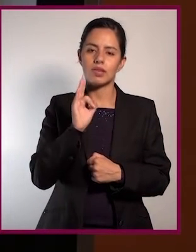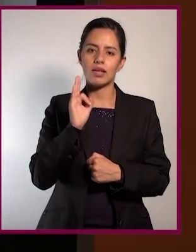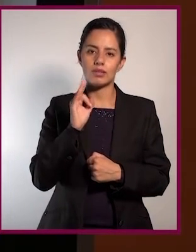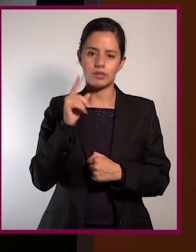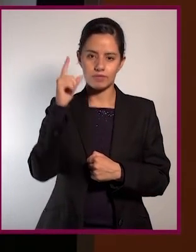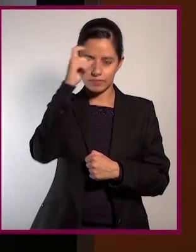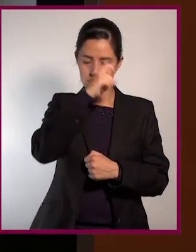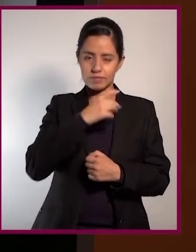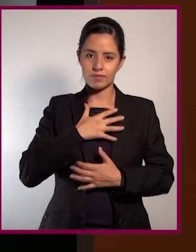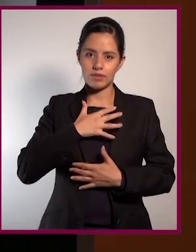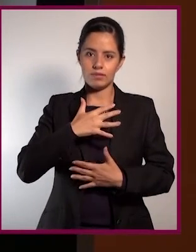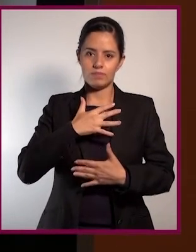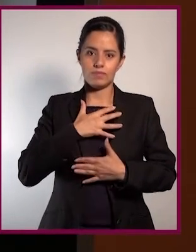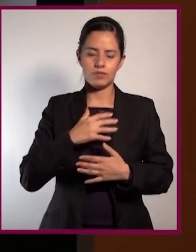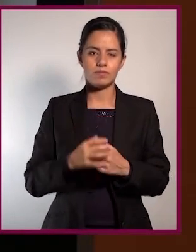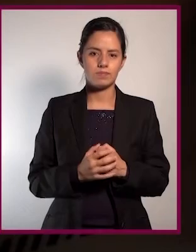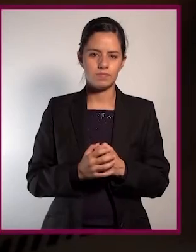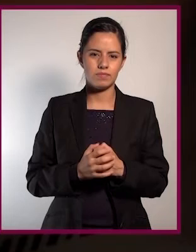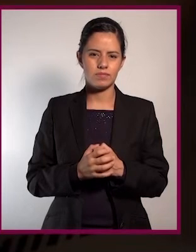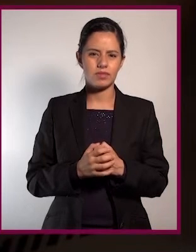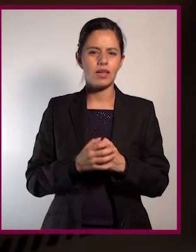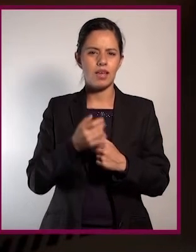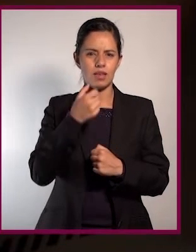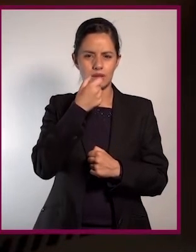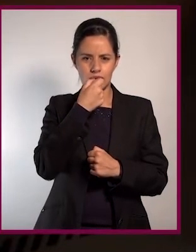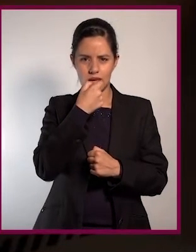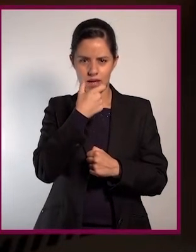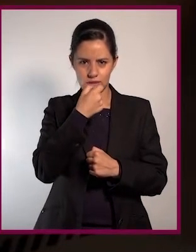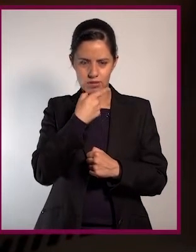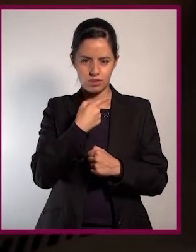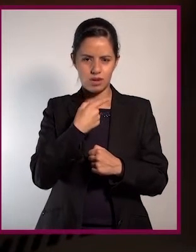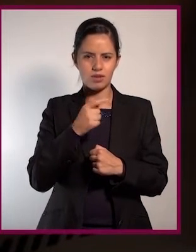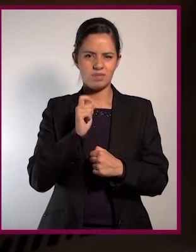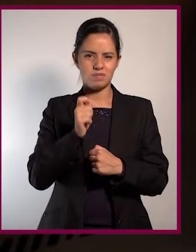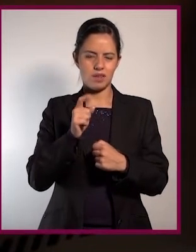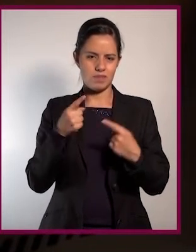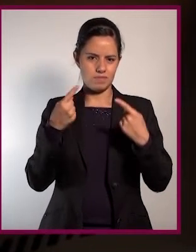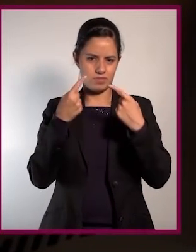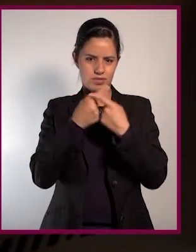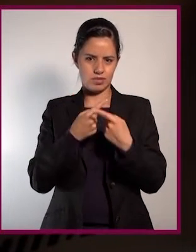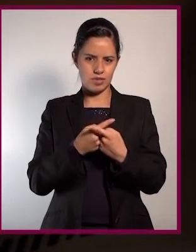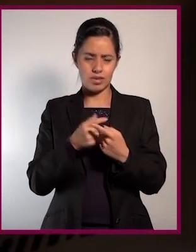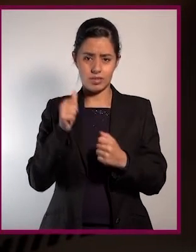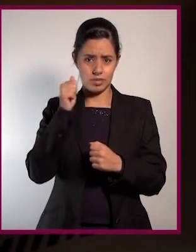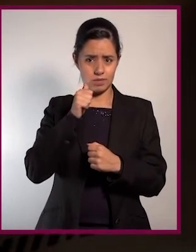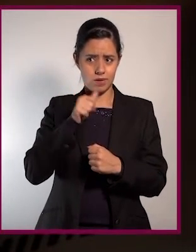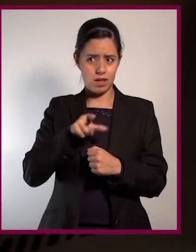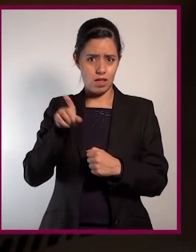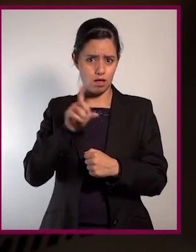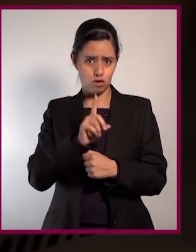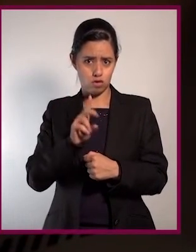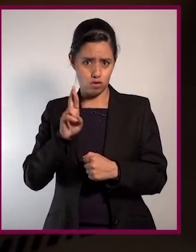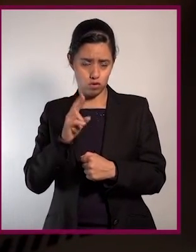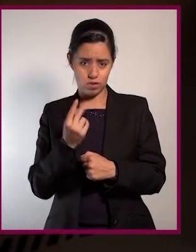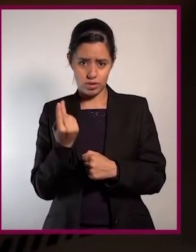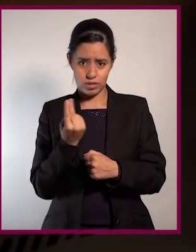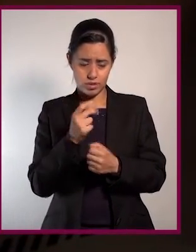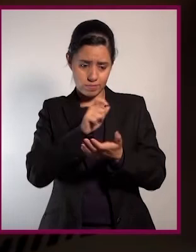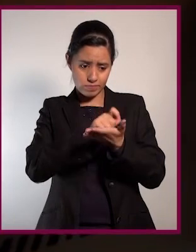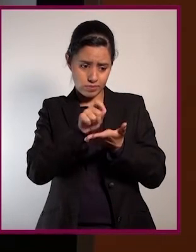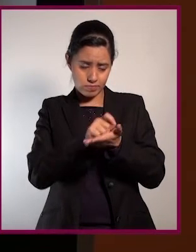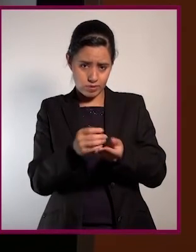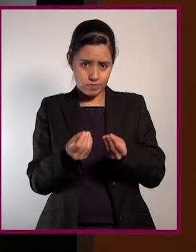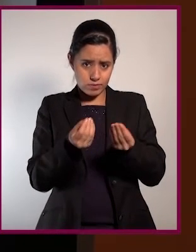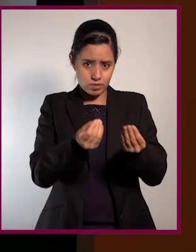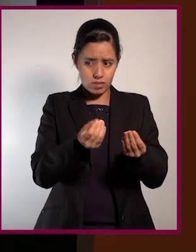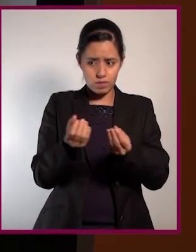llevar a la dificultad para respirar. Doctora, ¿los fármacos para tratar alergias siempre deben ser prescritos por un médico?